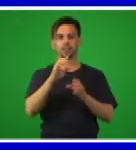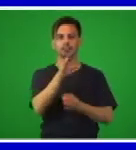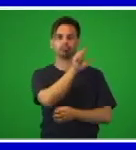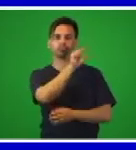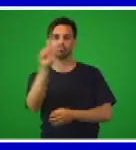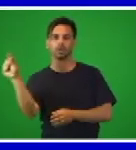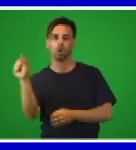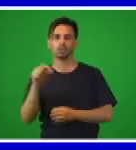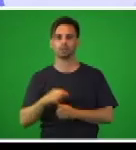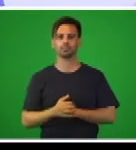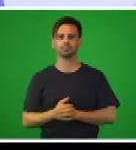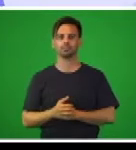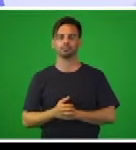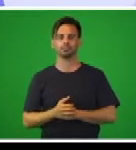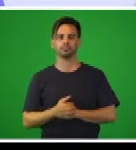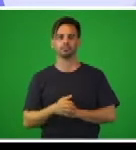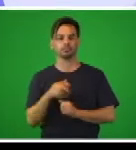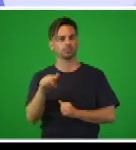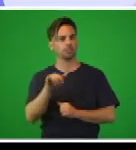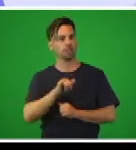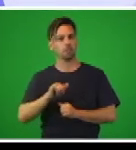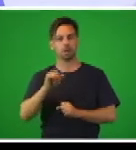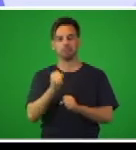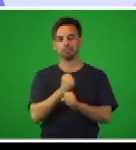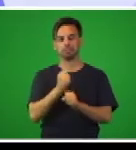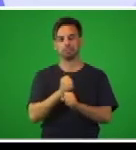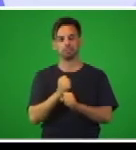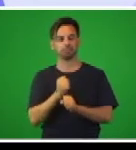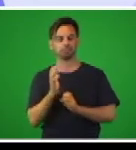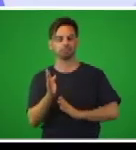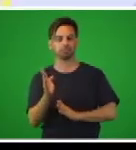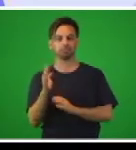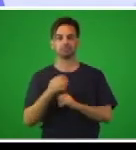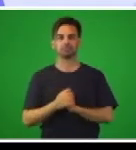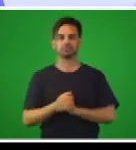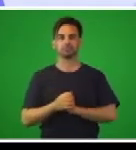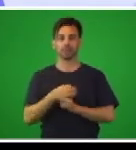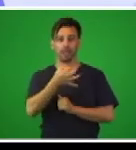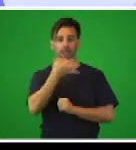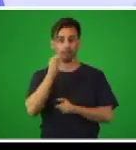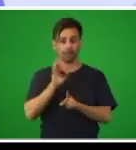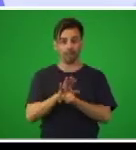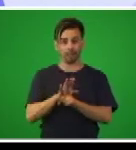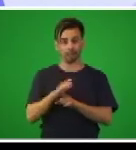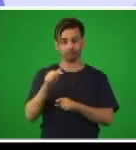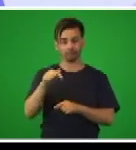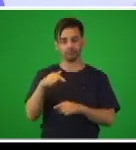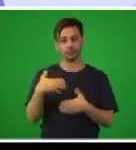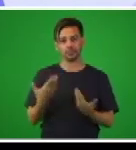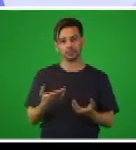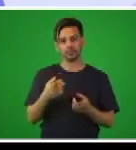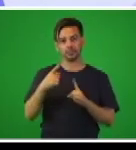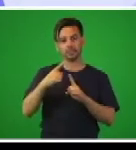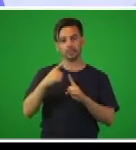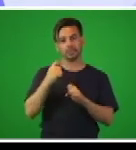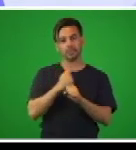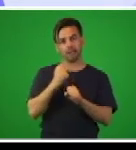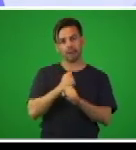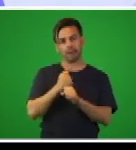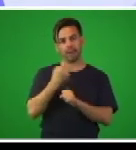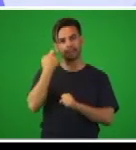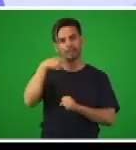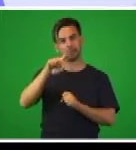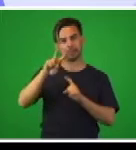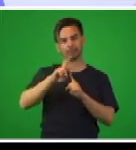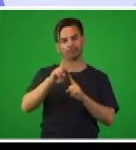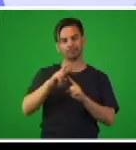y como le anunciamos al principio, vamos a trabajar también en este espacio televisivo con el libro de español. Pueden tomarlo,